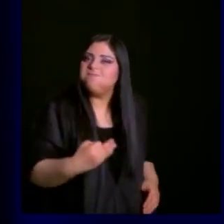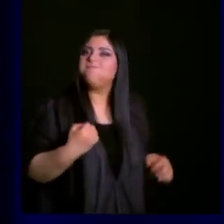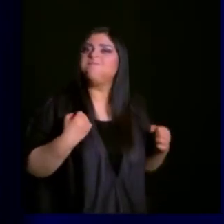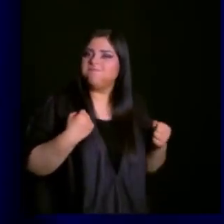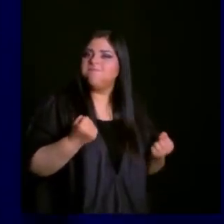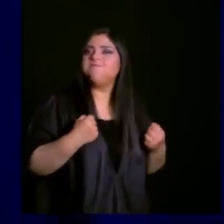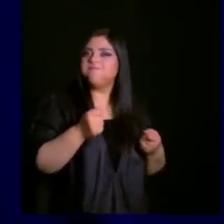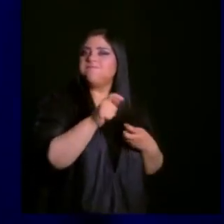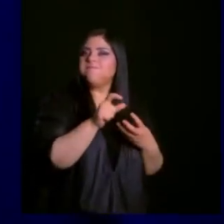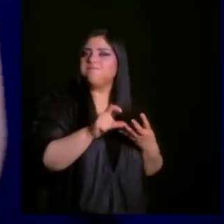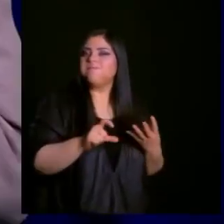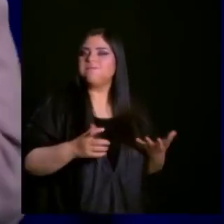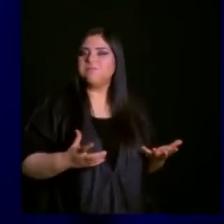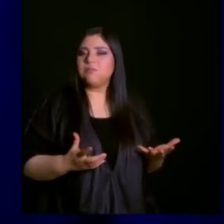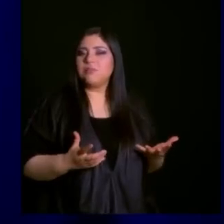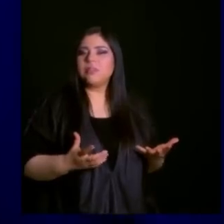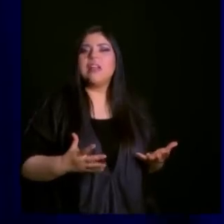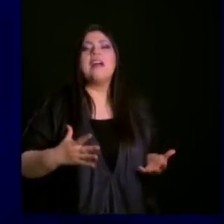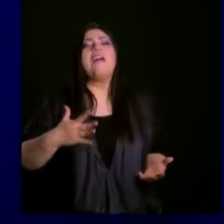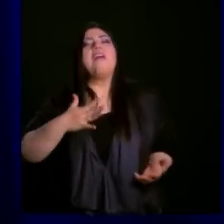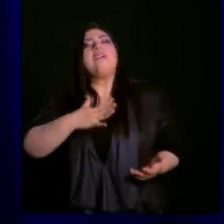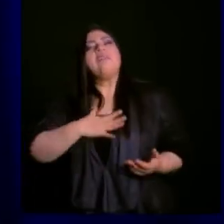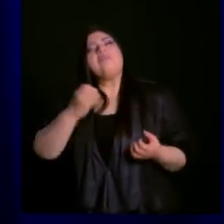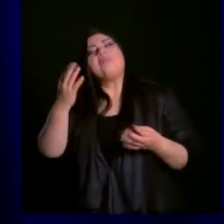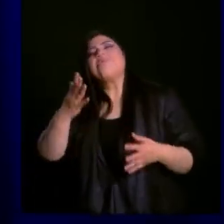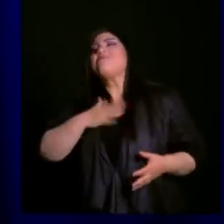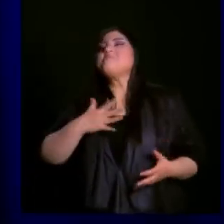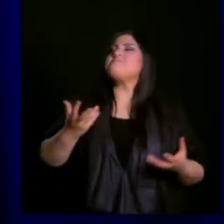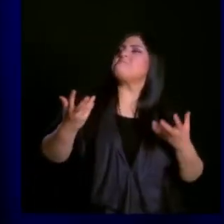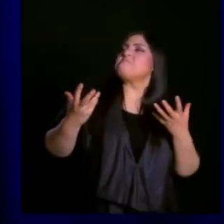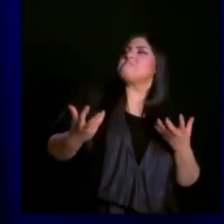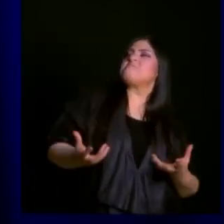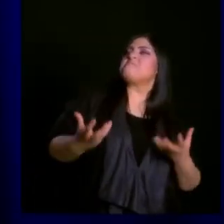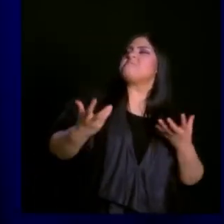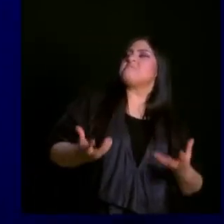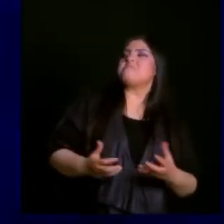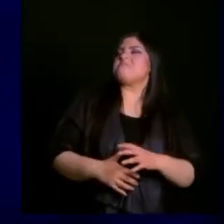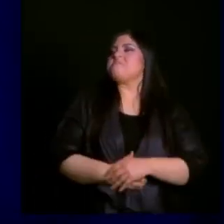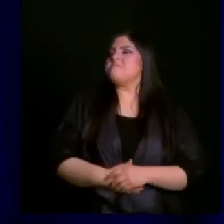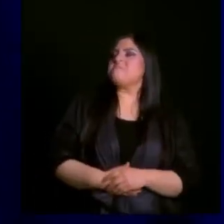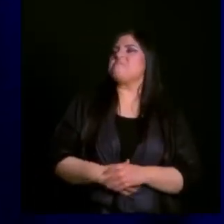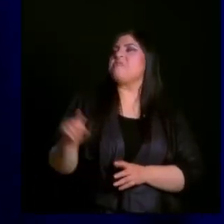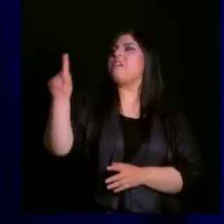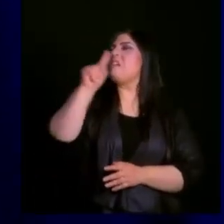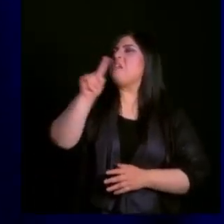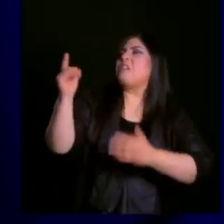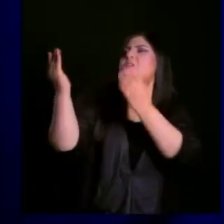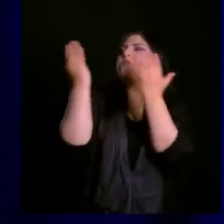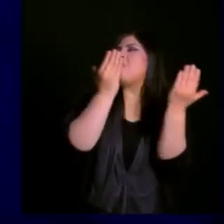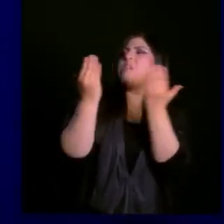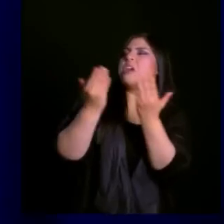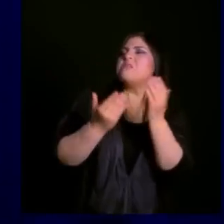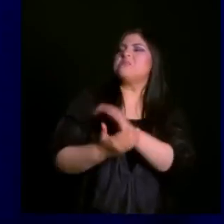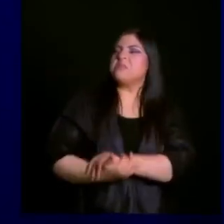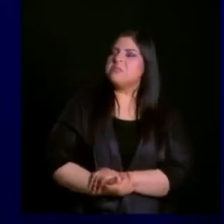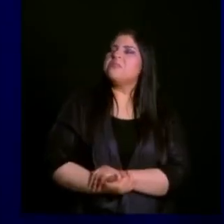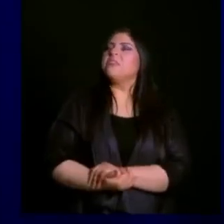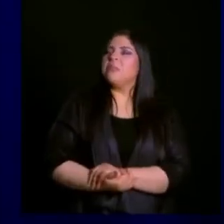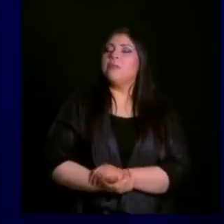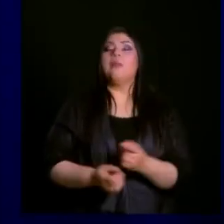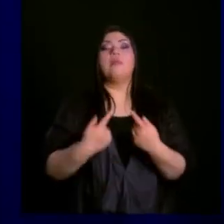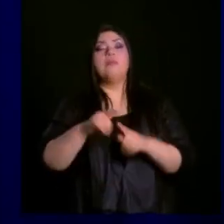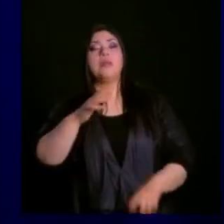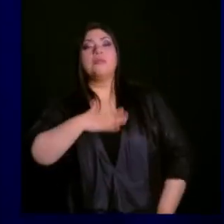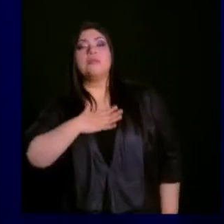Porque es que no puedes tú decir, les cuento que soy un vago, no hago nada, no estudio. Y me dieron una gerencia. Al que hay que despedir es al que te contrató.